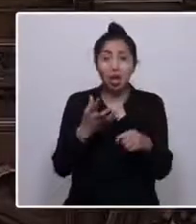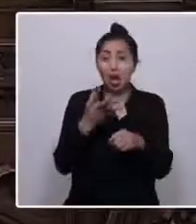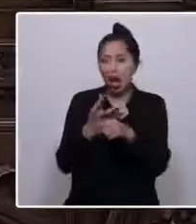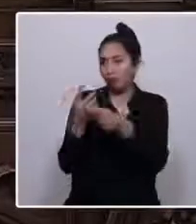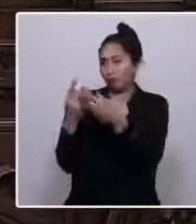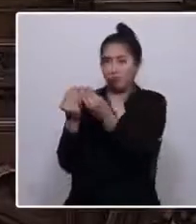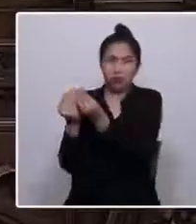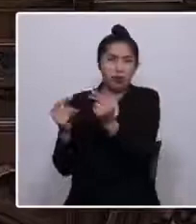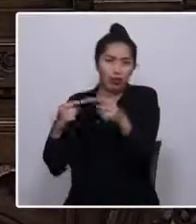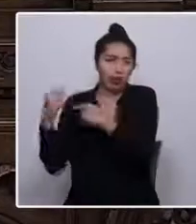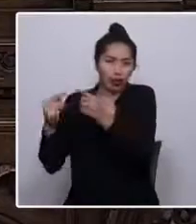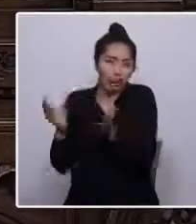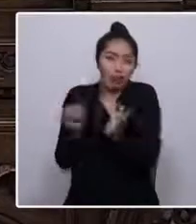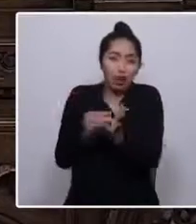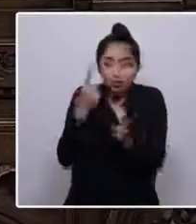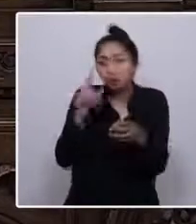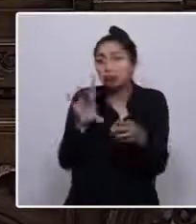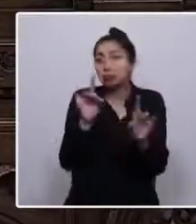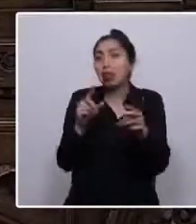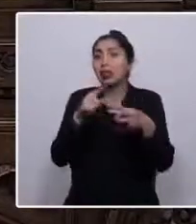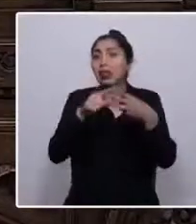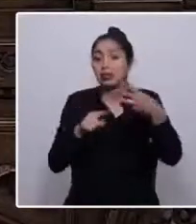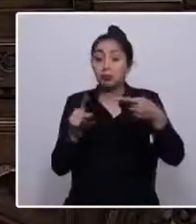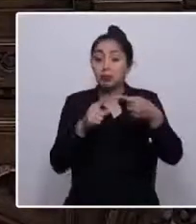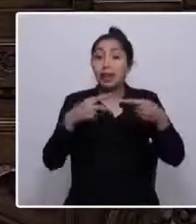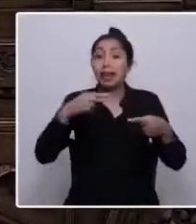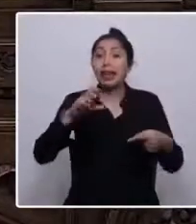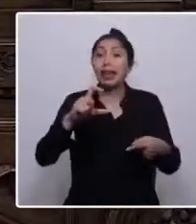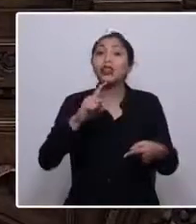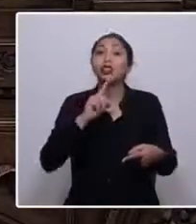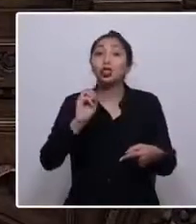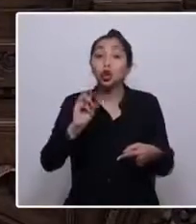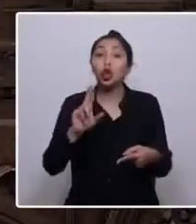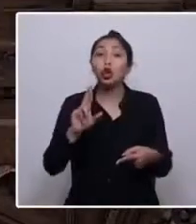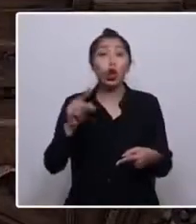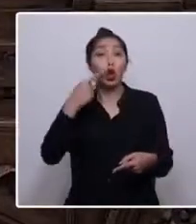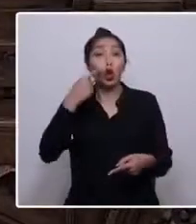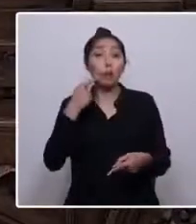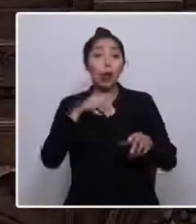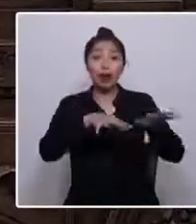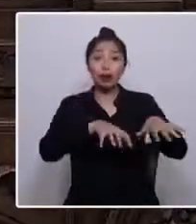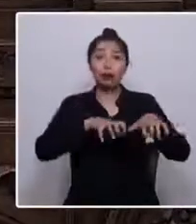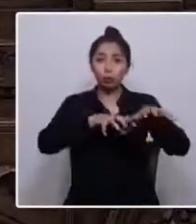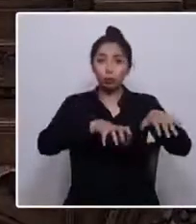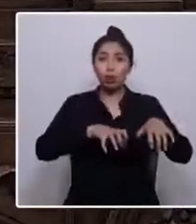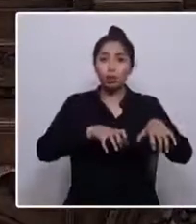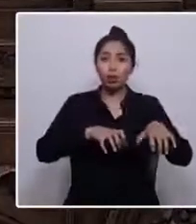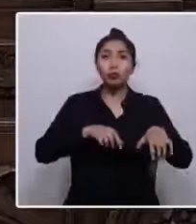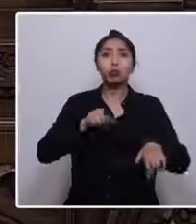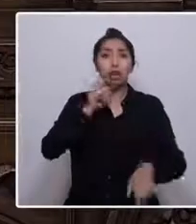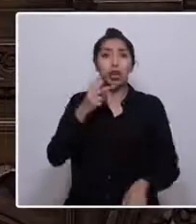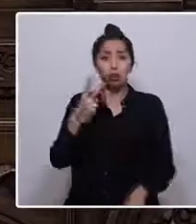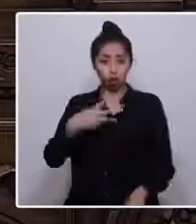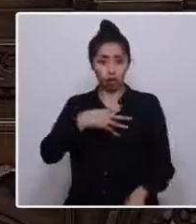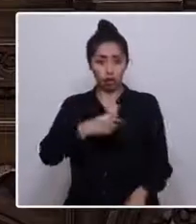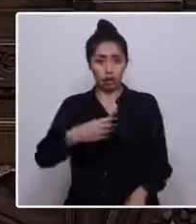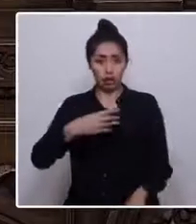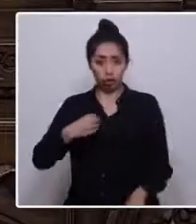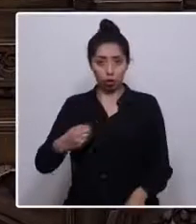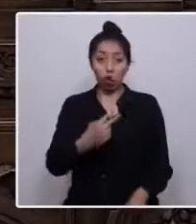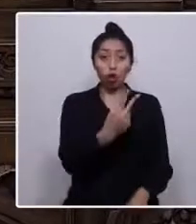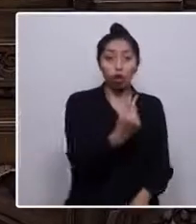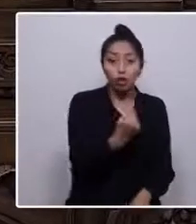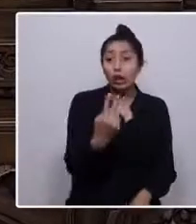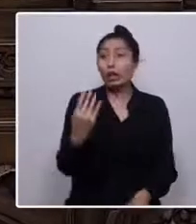muchas más. La primera es la historia de Héctor, un agricultor que vive en Ercilla, padre de dos hijos, de 12 y 14